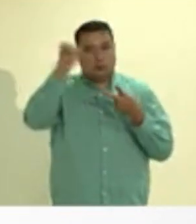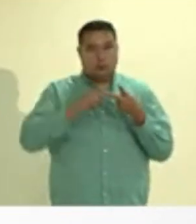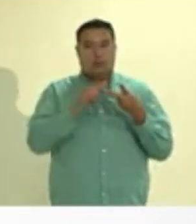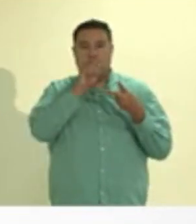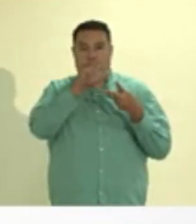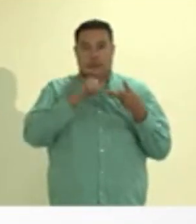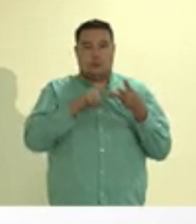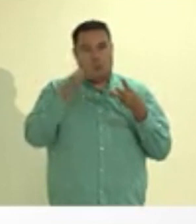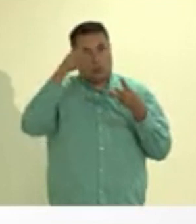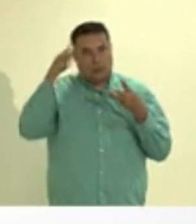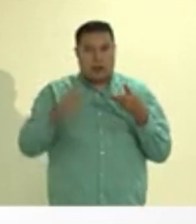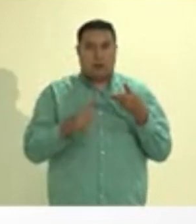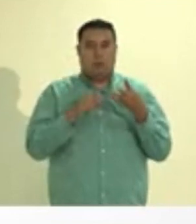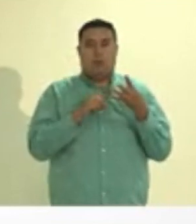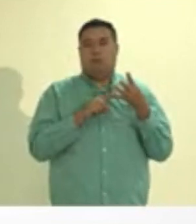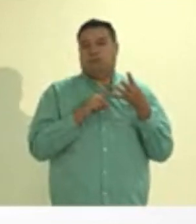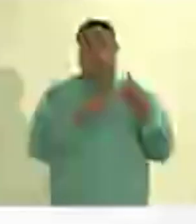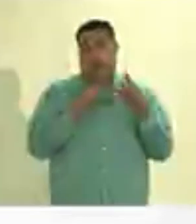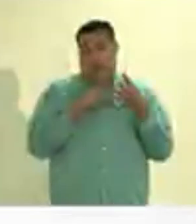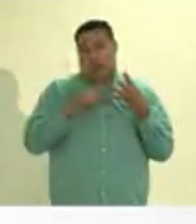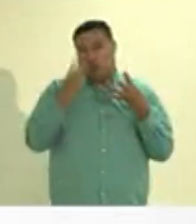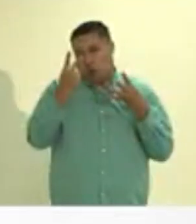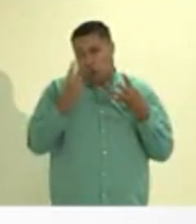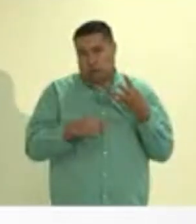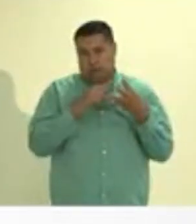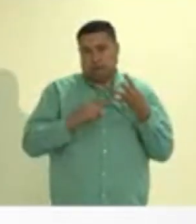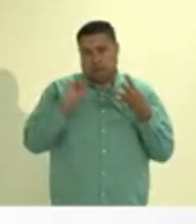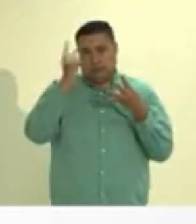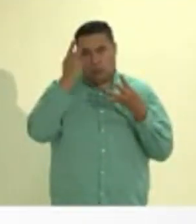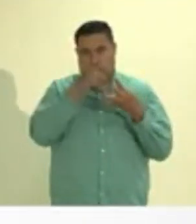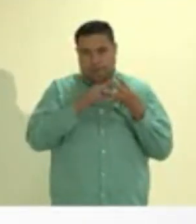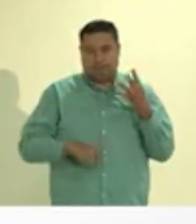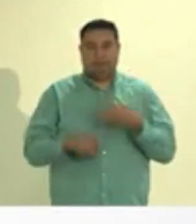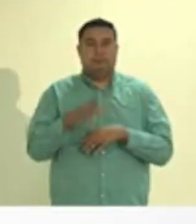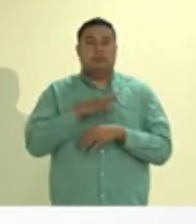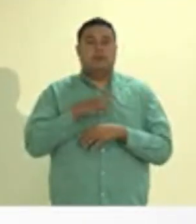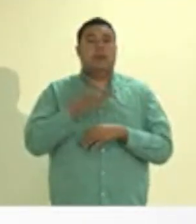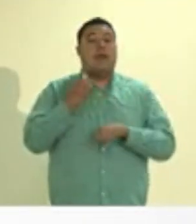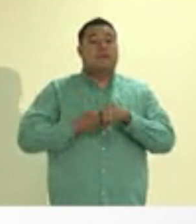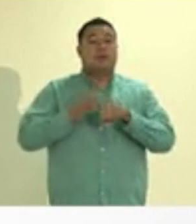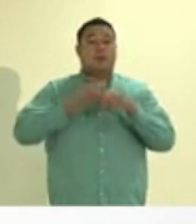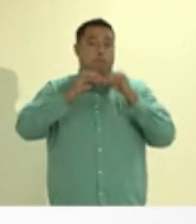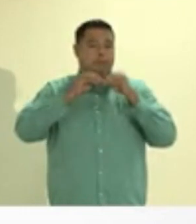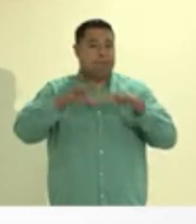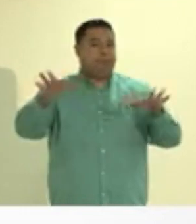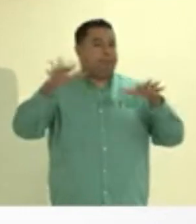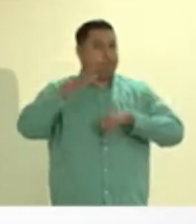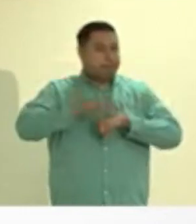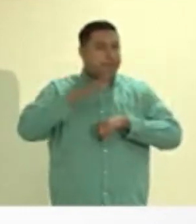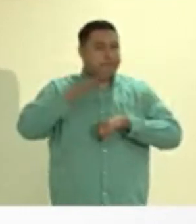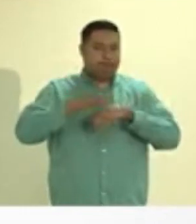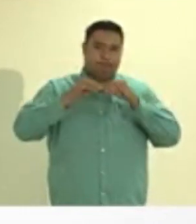y 37 defunciones, 8 en la Ciudad de México, 4 en Sinaloa, 3 en Jalisco, 3 en Hidalgo,